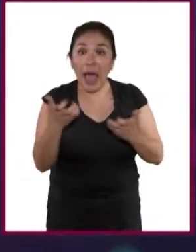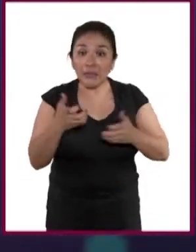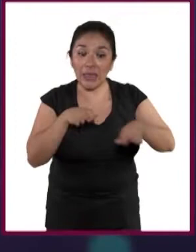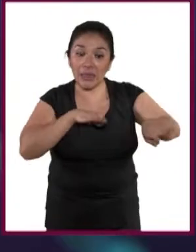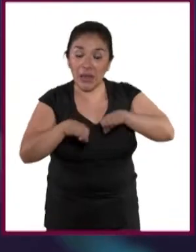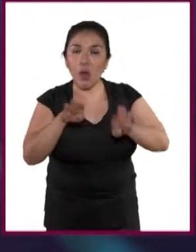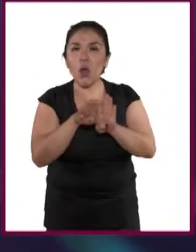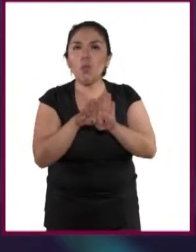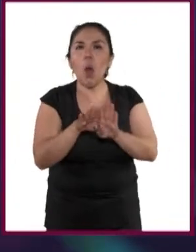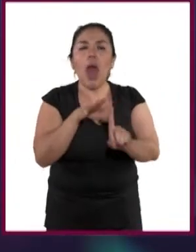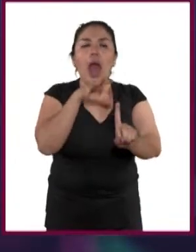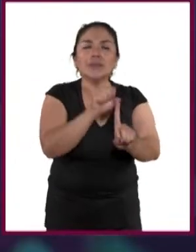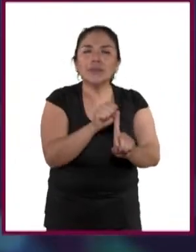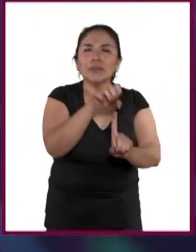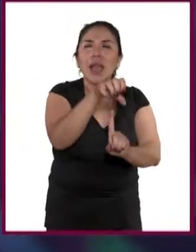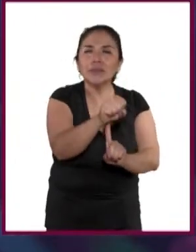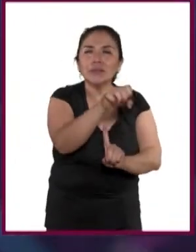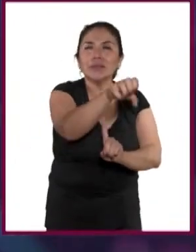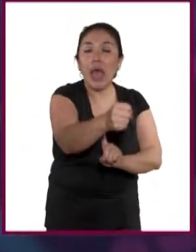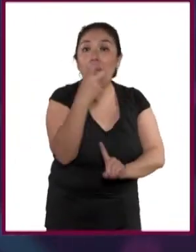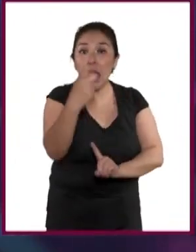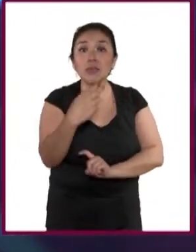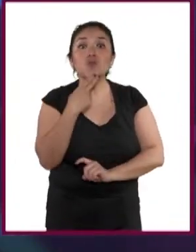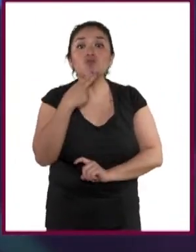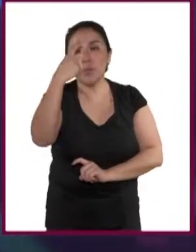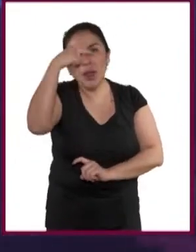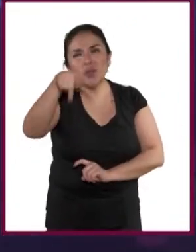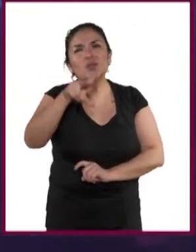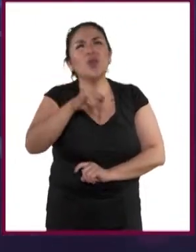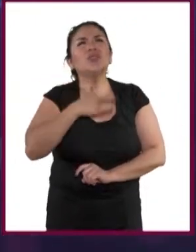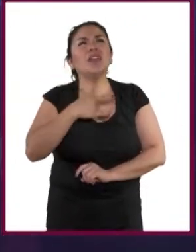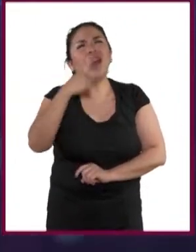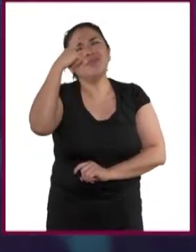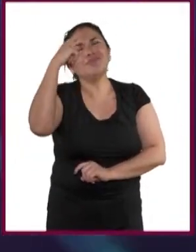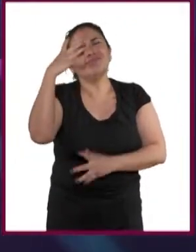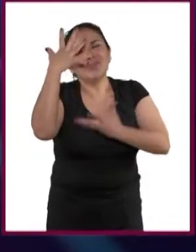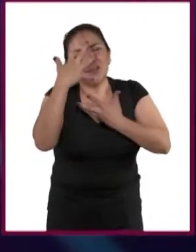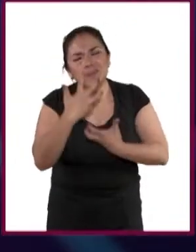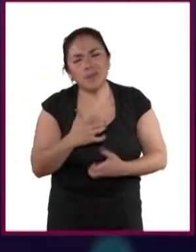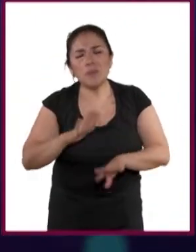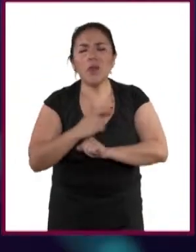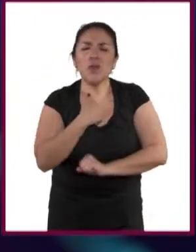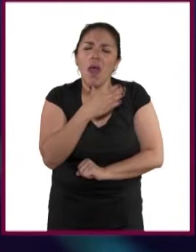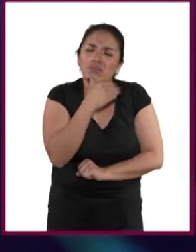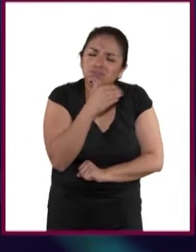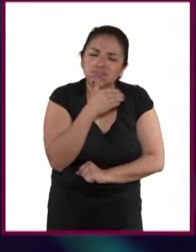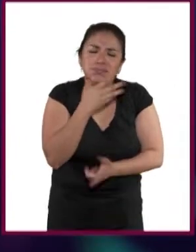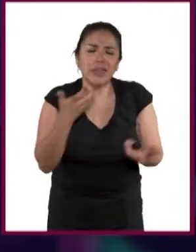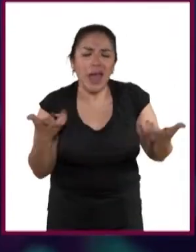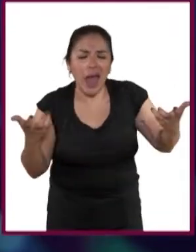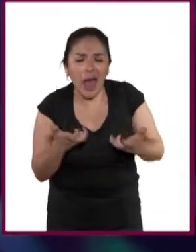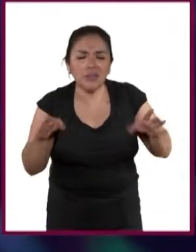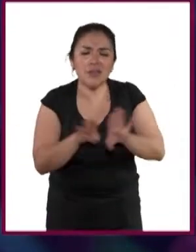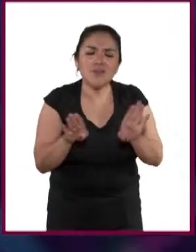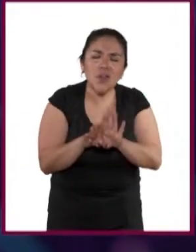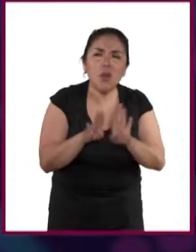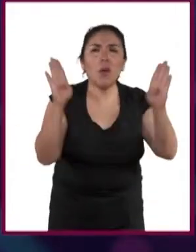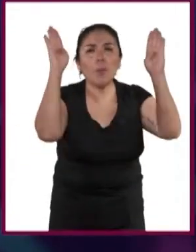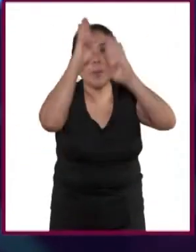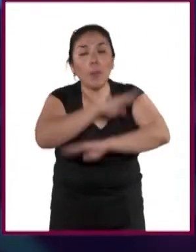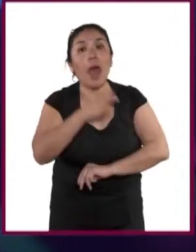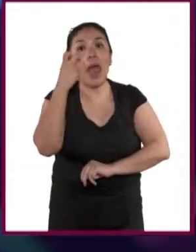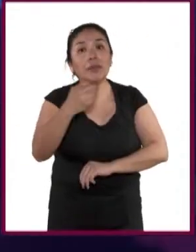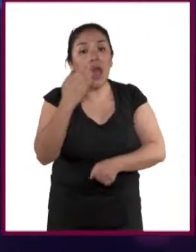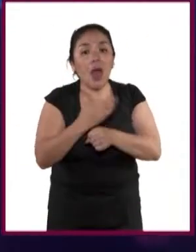cercanas es muy útil para no sentirte frustrado por no poder llegar en este momento a una meta que requiere